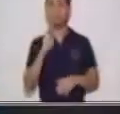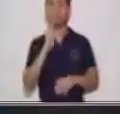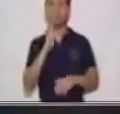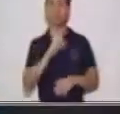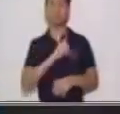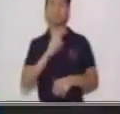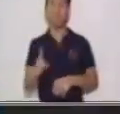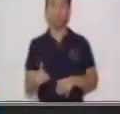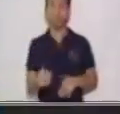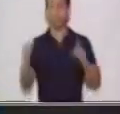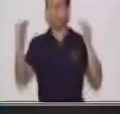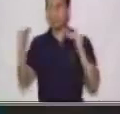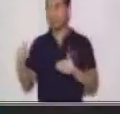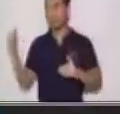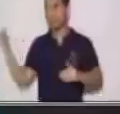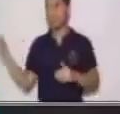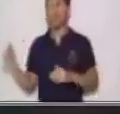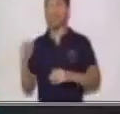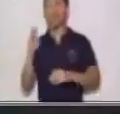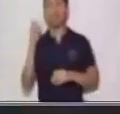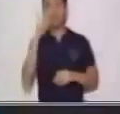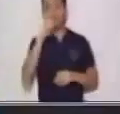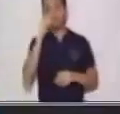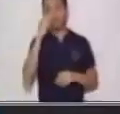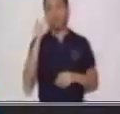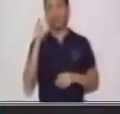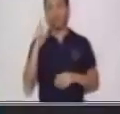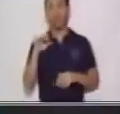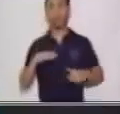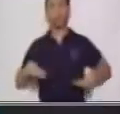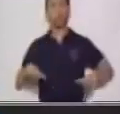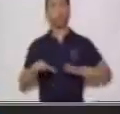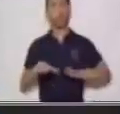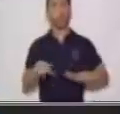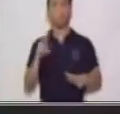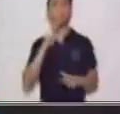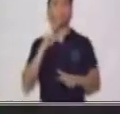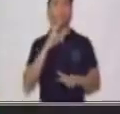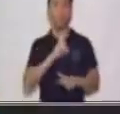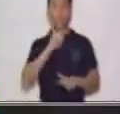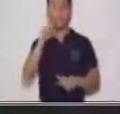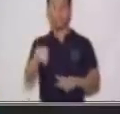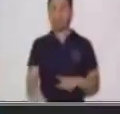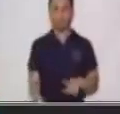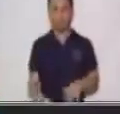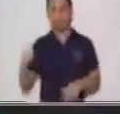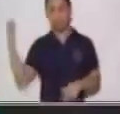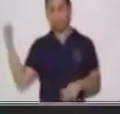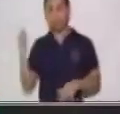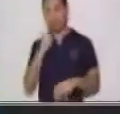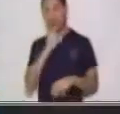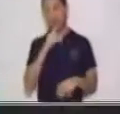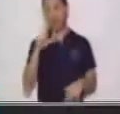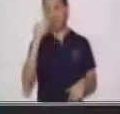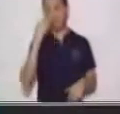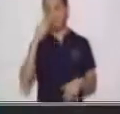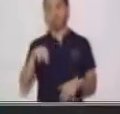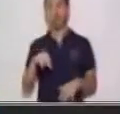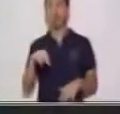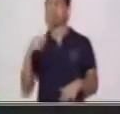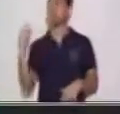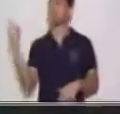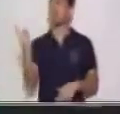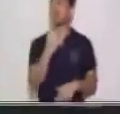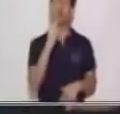verbo ser. De estado, el verbo estar. De acción, son todos los verbos que van a